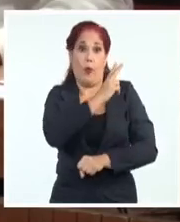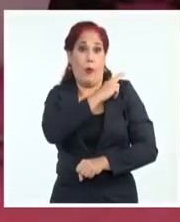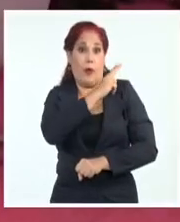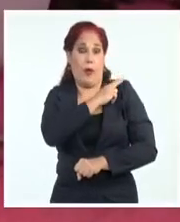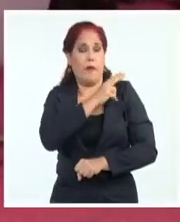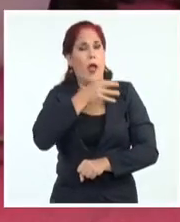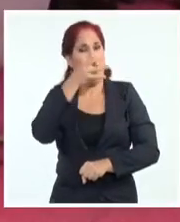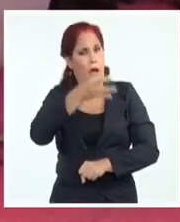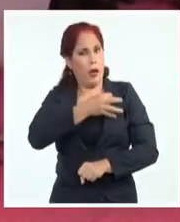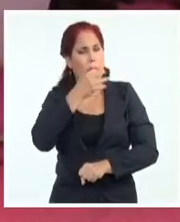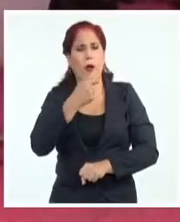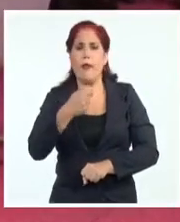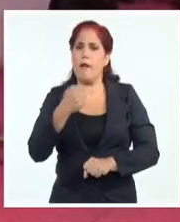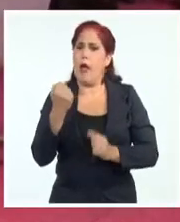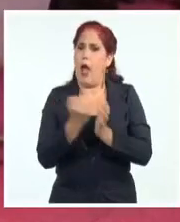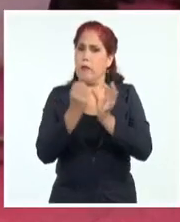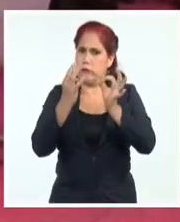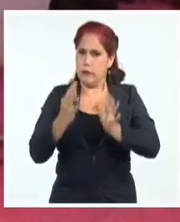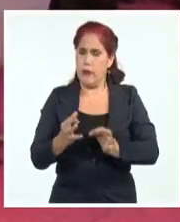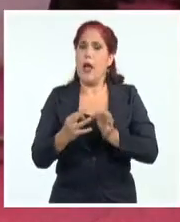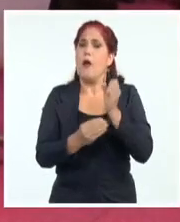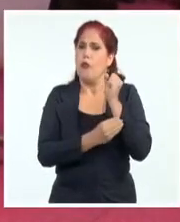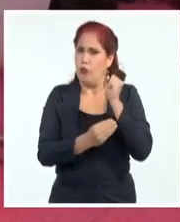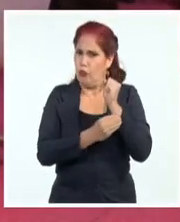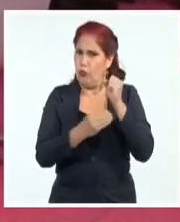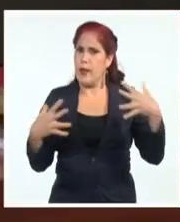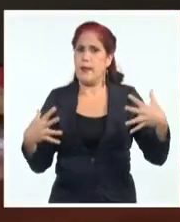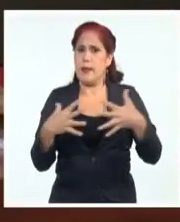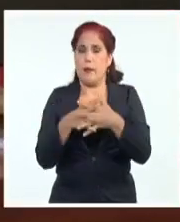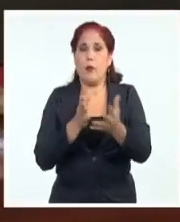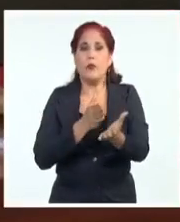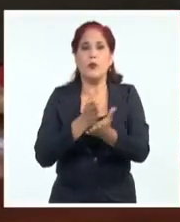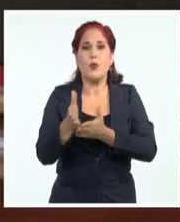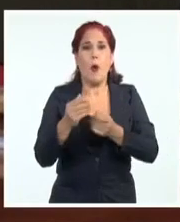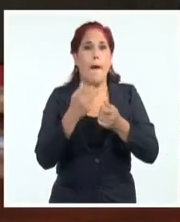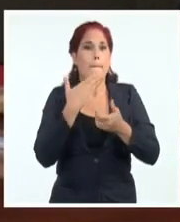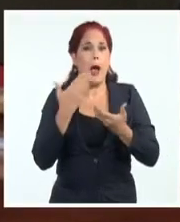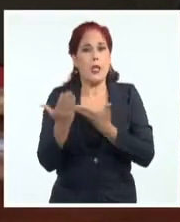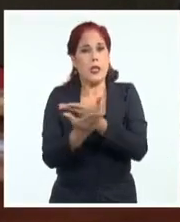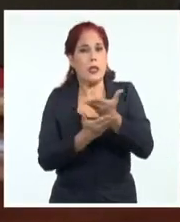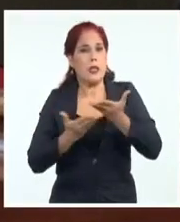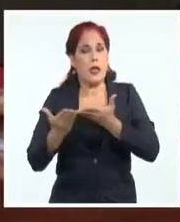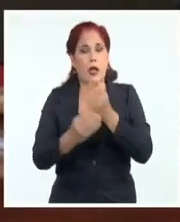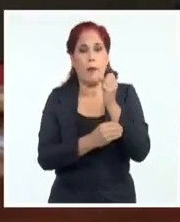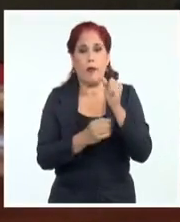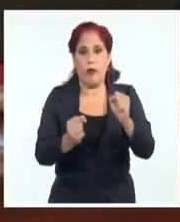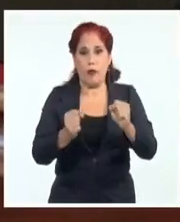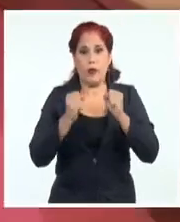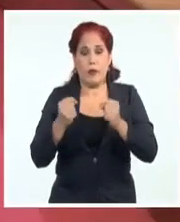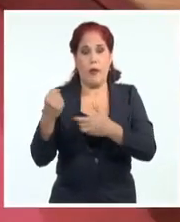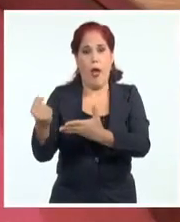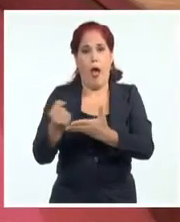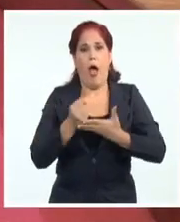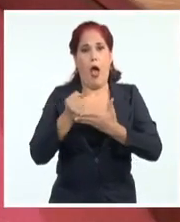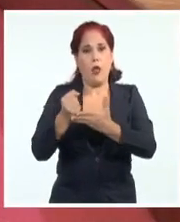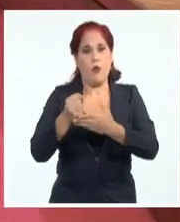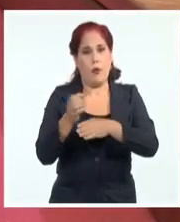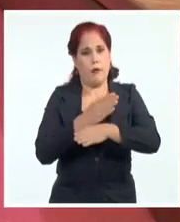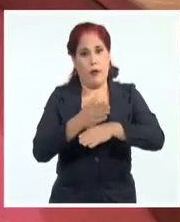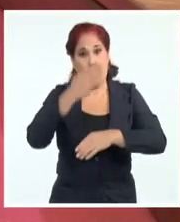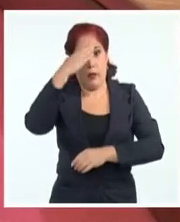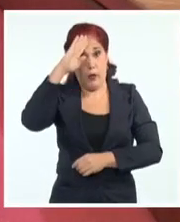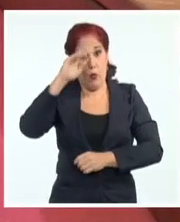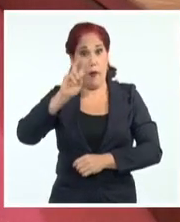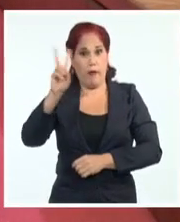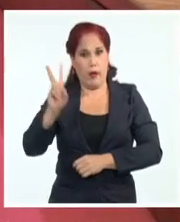coincidieron en afirmar que hay potencialidades para continuar ampliando el intercambio y fortaleciendo la colaboración bilateral en los